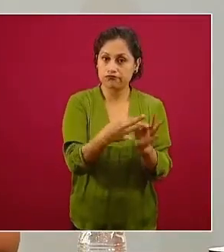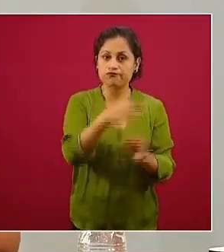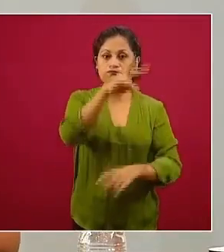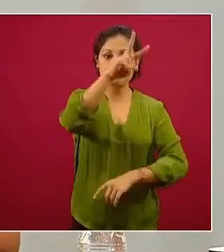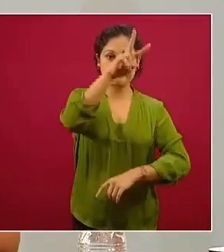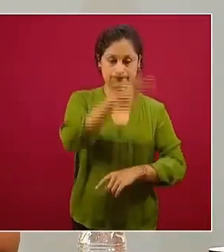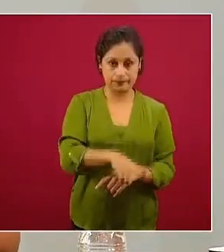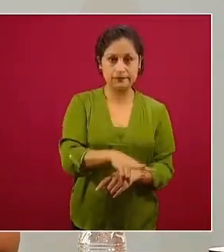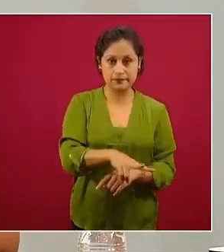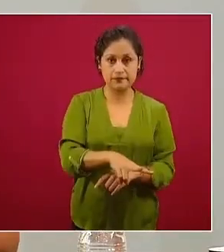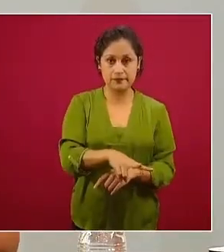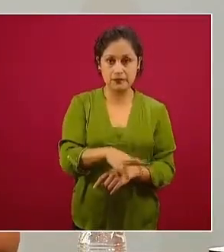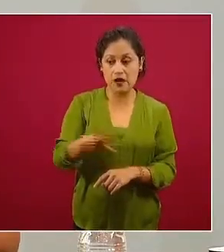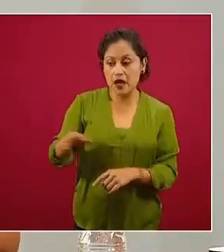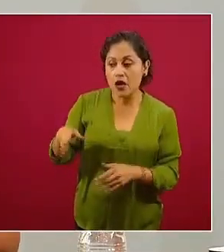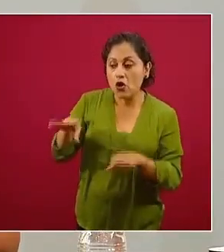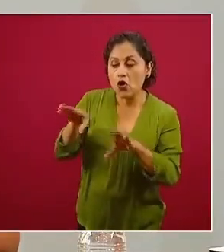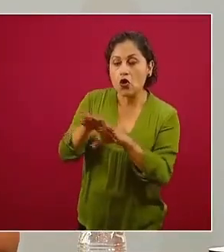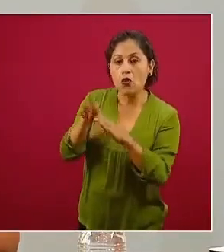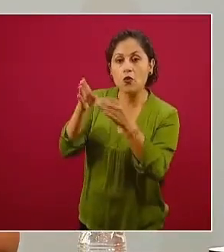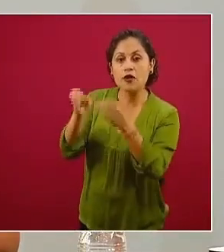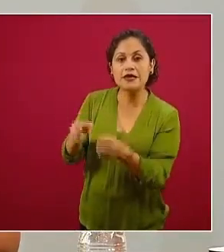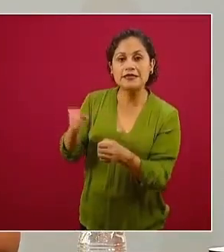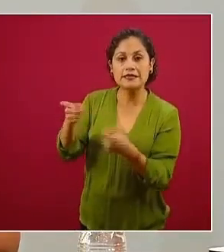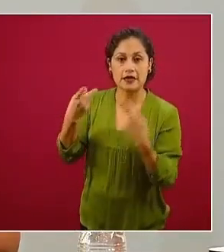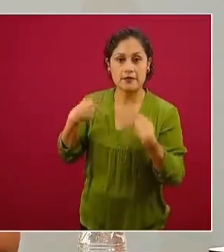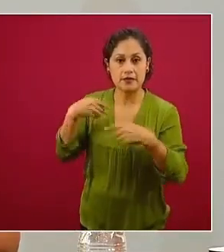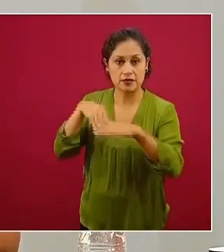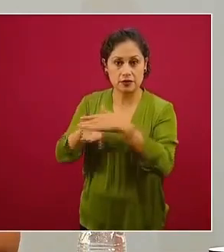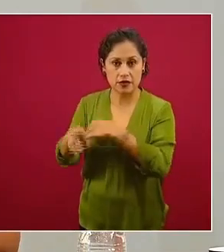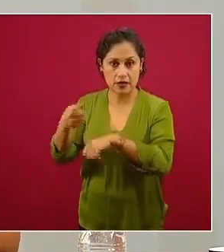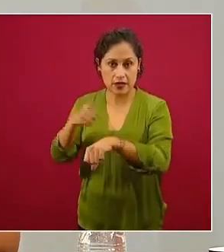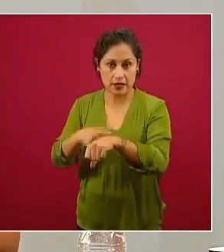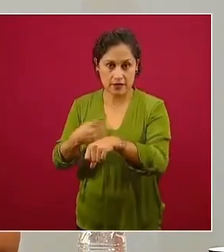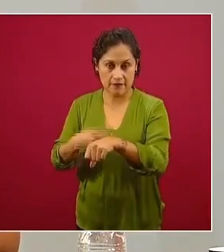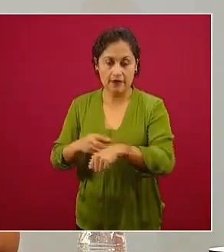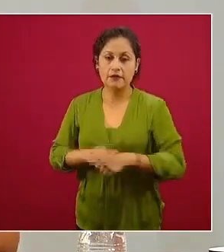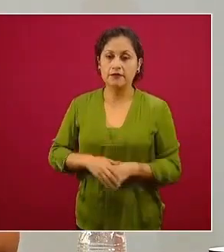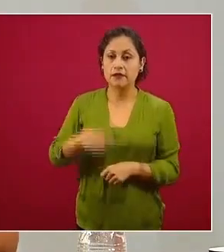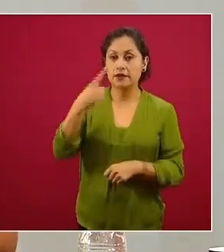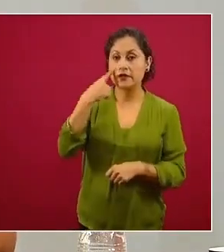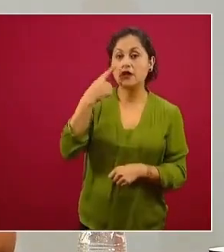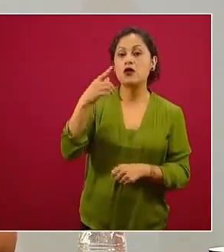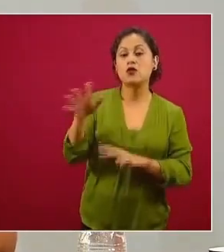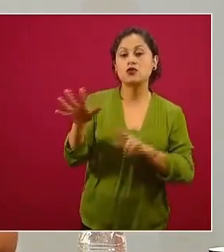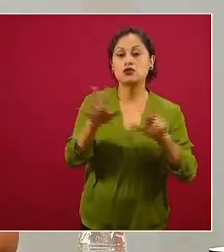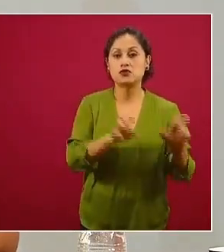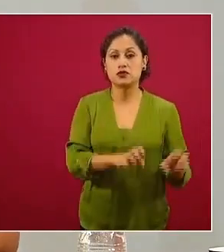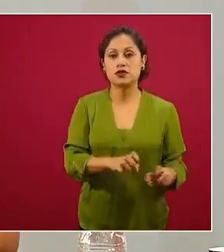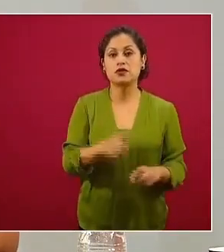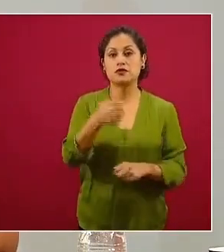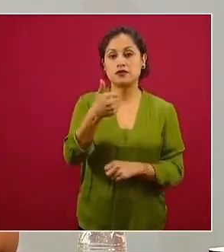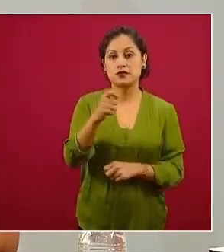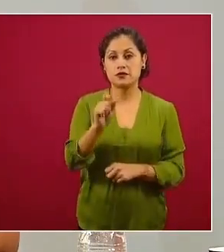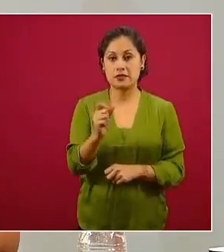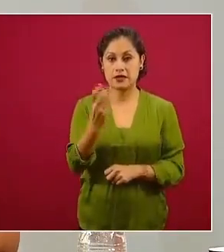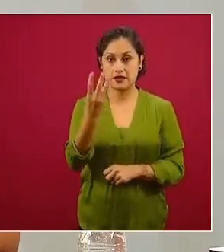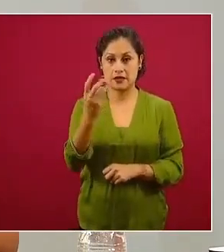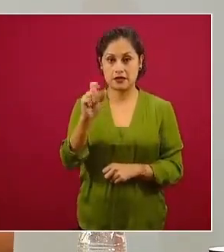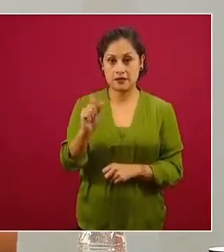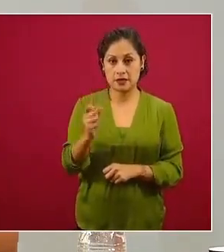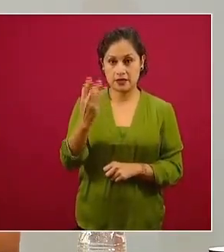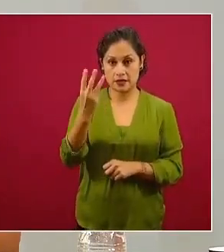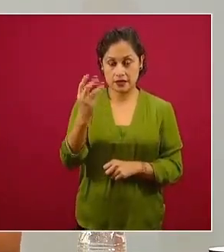de su familiar. Repito, 800-623-2323,